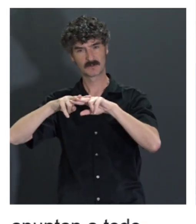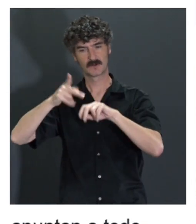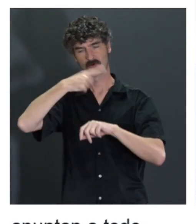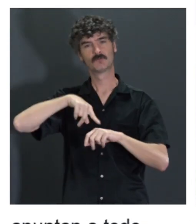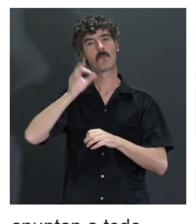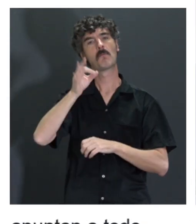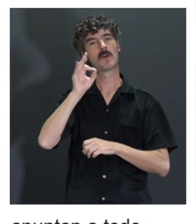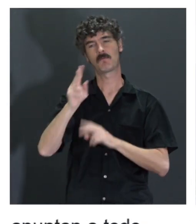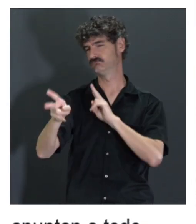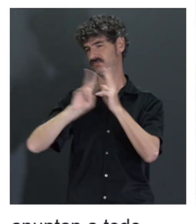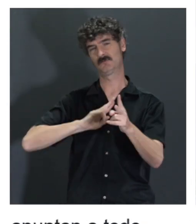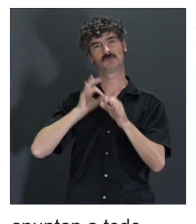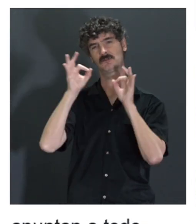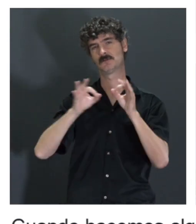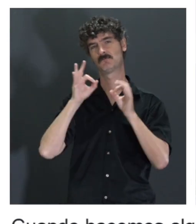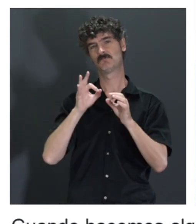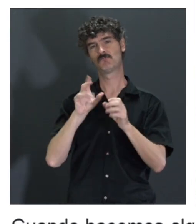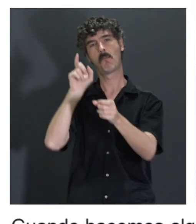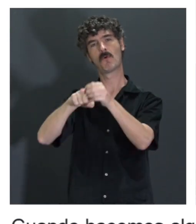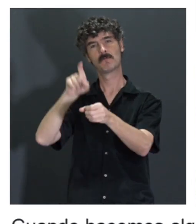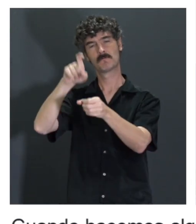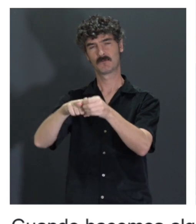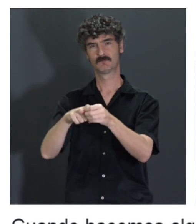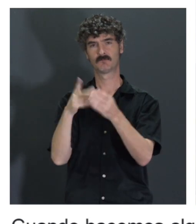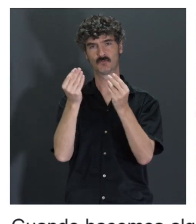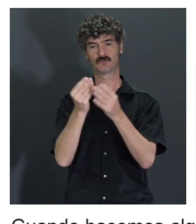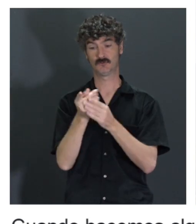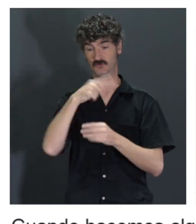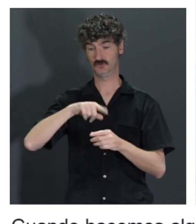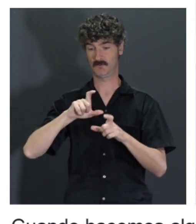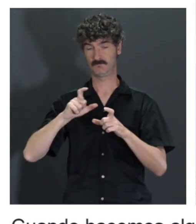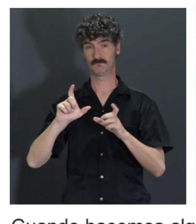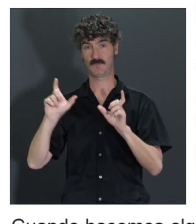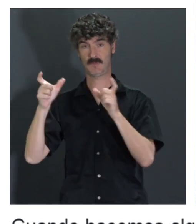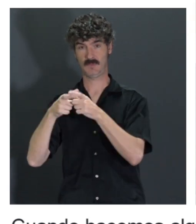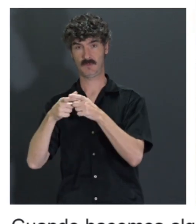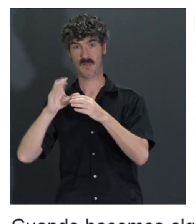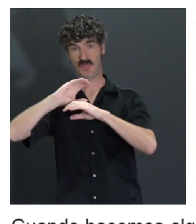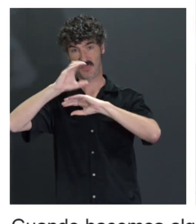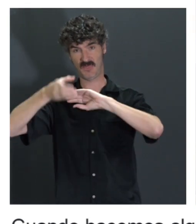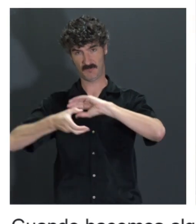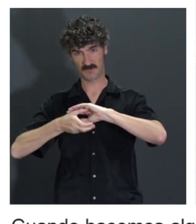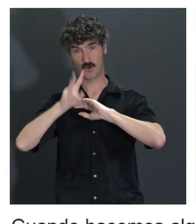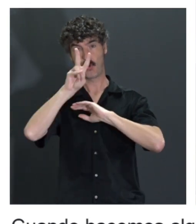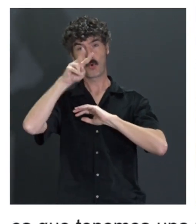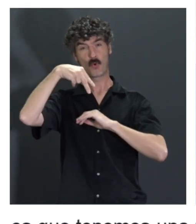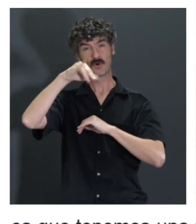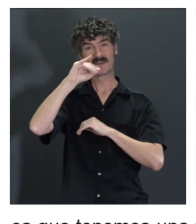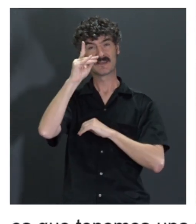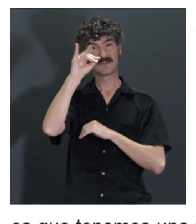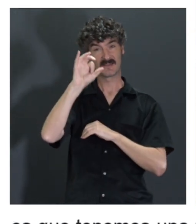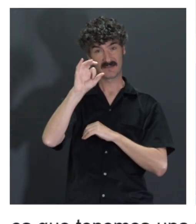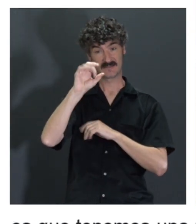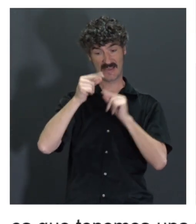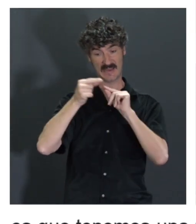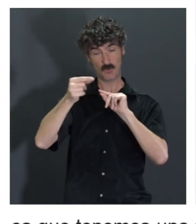que tenemos una respuesta buenísima. Y entonces, tenemos un departamento que en el CEAPAT conocéis mucho, que es UNIDIS en la UNED. Entonces, ellos directamente,